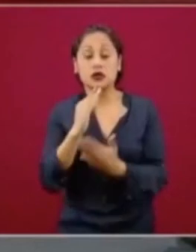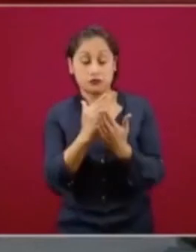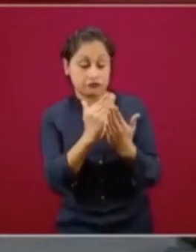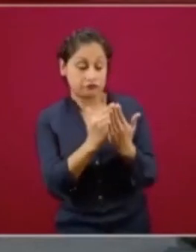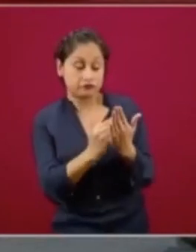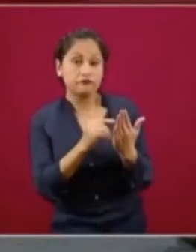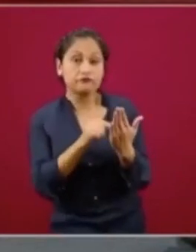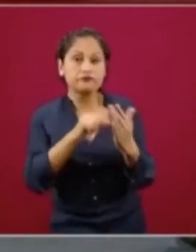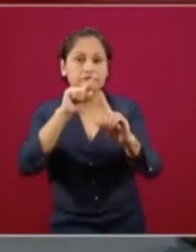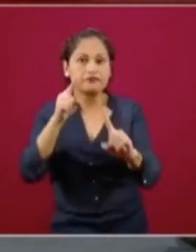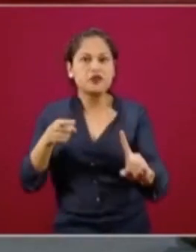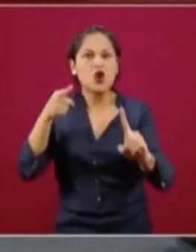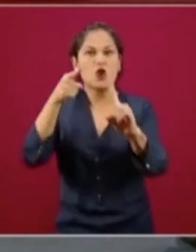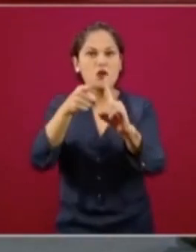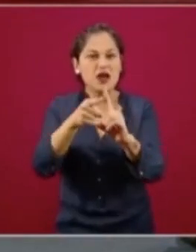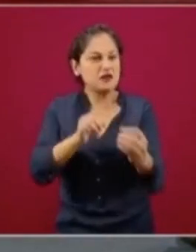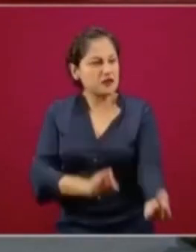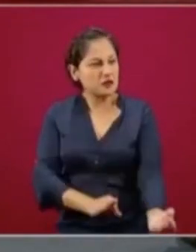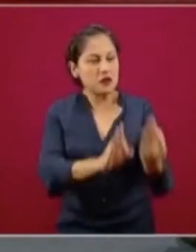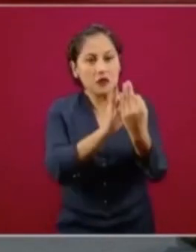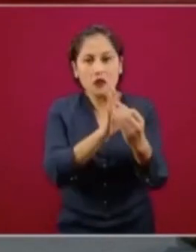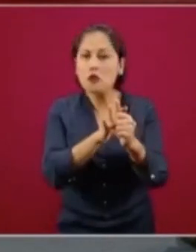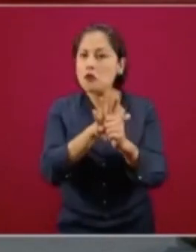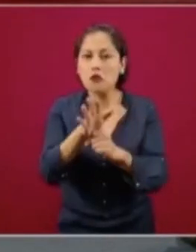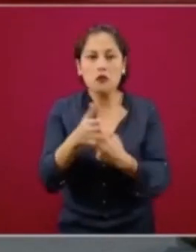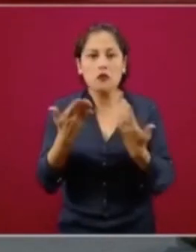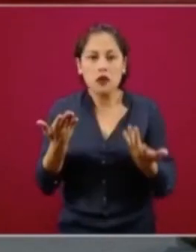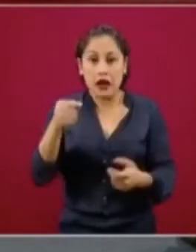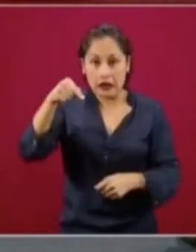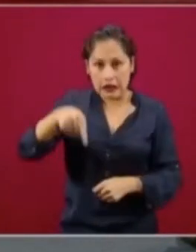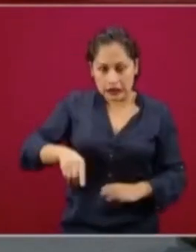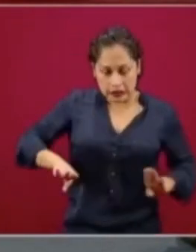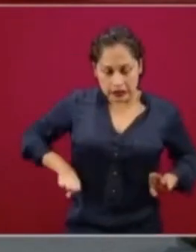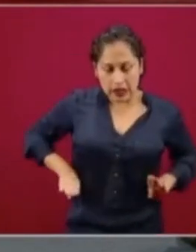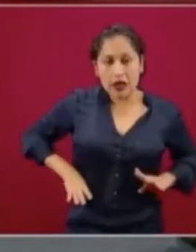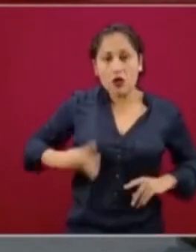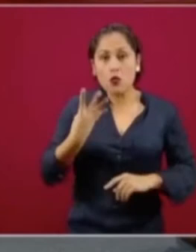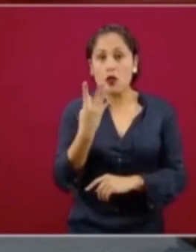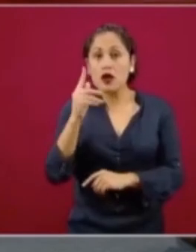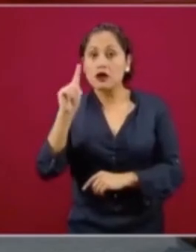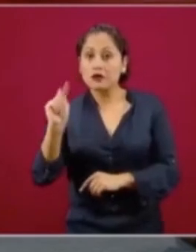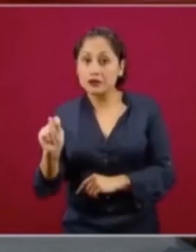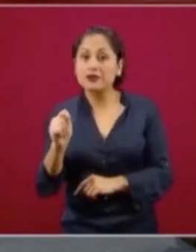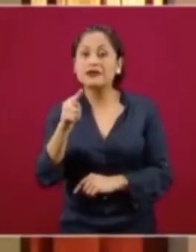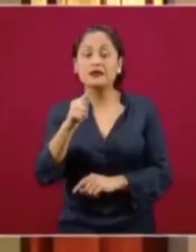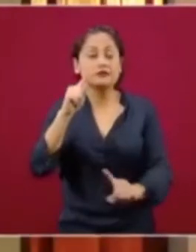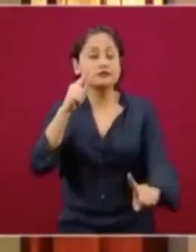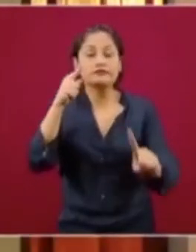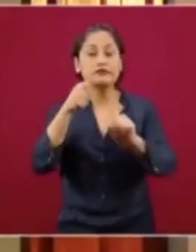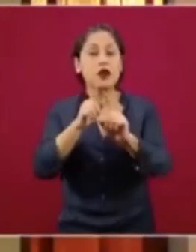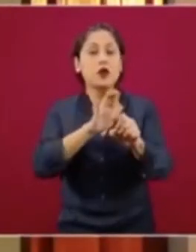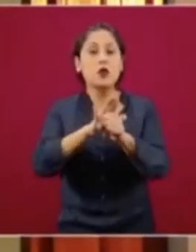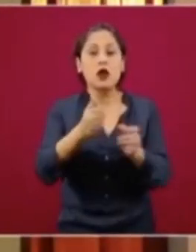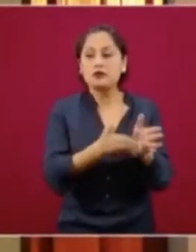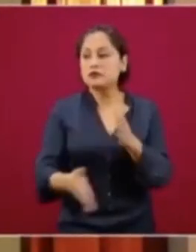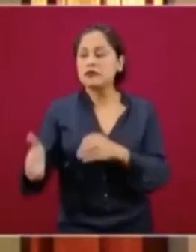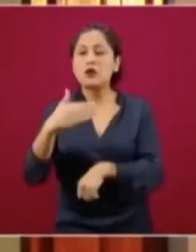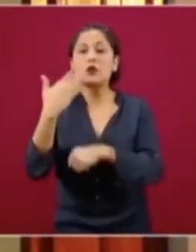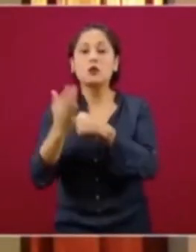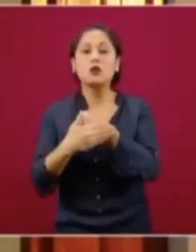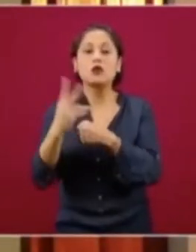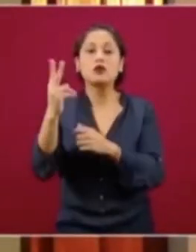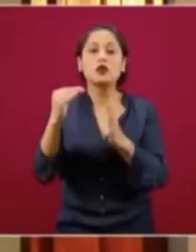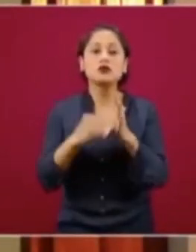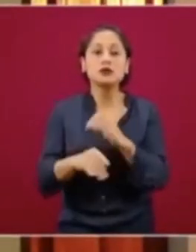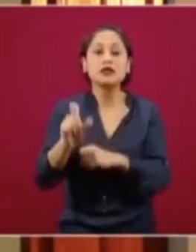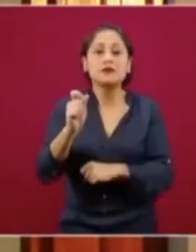El objetivo más importante del gobierno de la Cuarta Transformación es que en 2024 la población de México